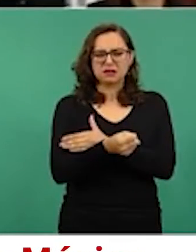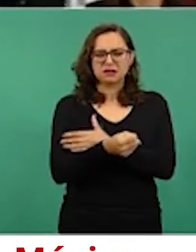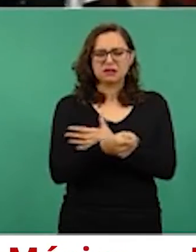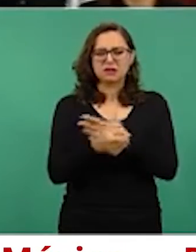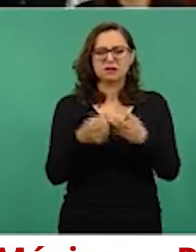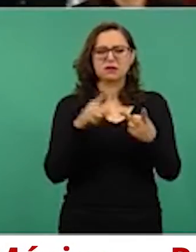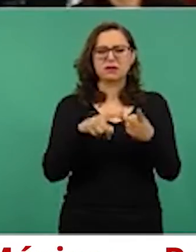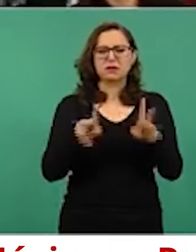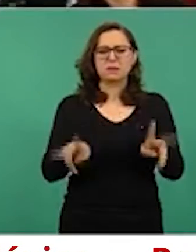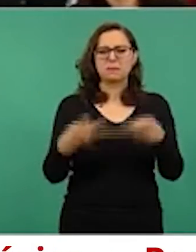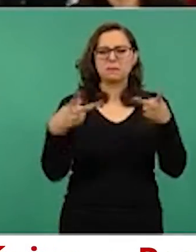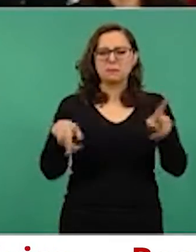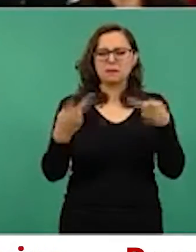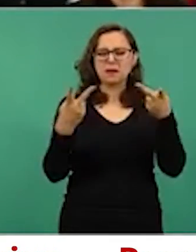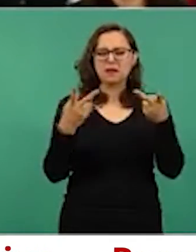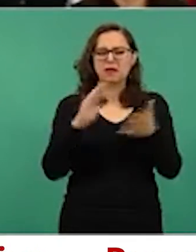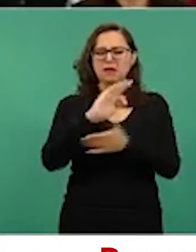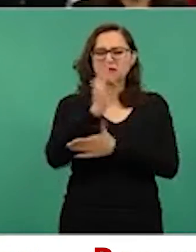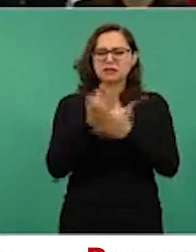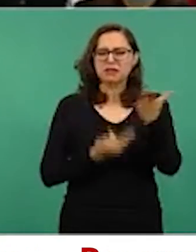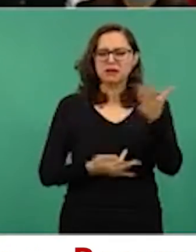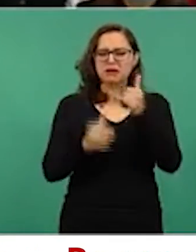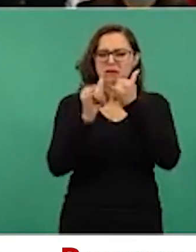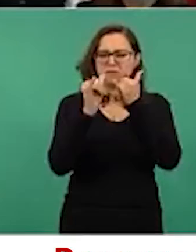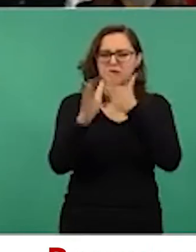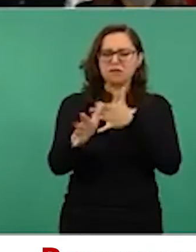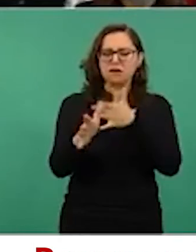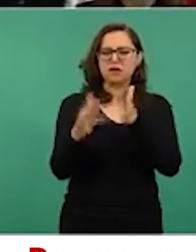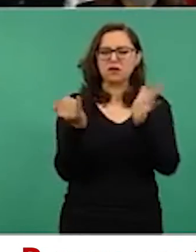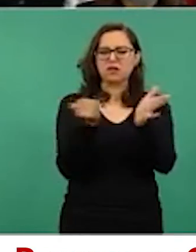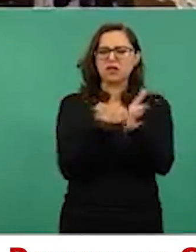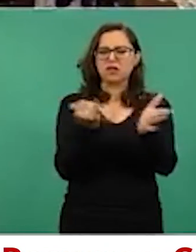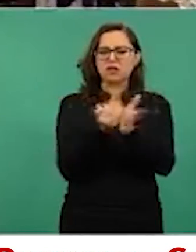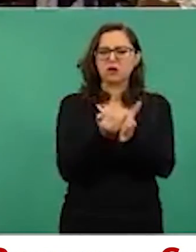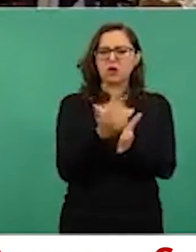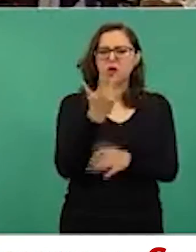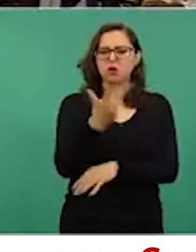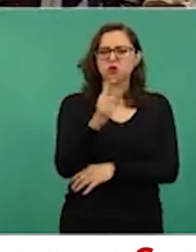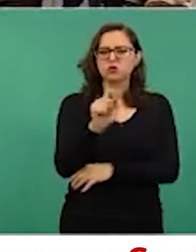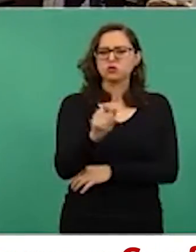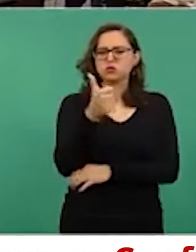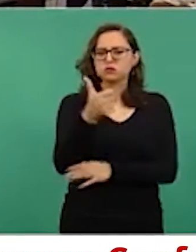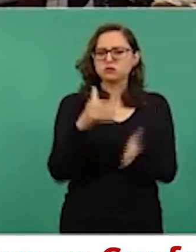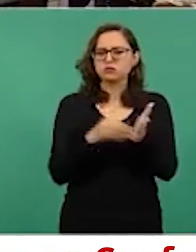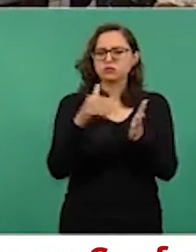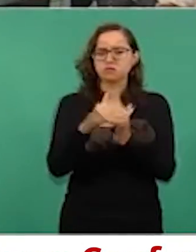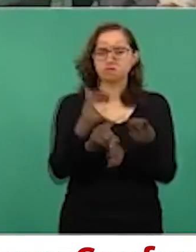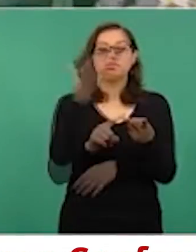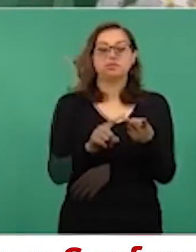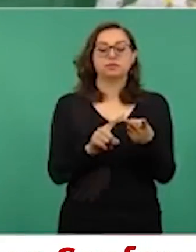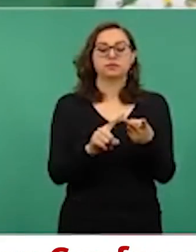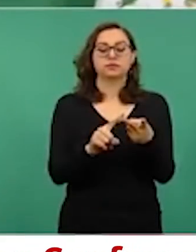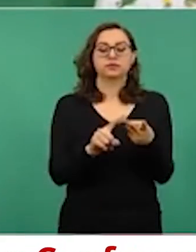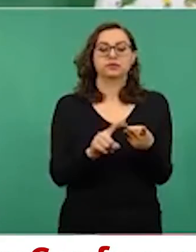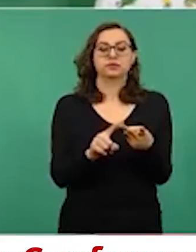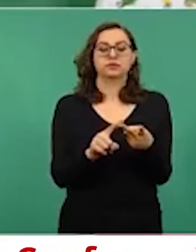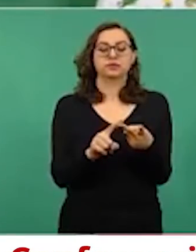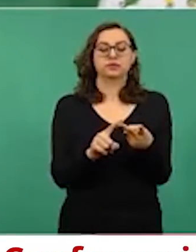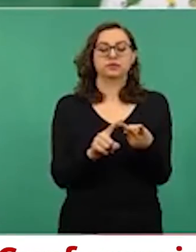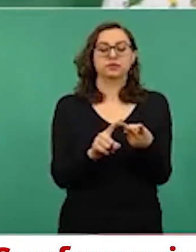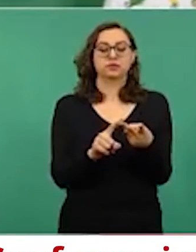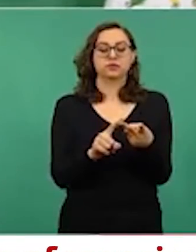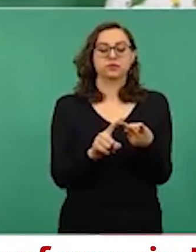de facturas y defraudición fiscal por más de 8.6 millones de pesos. Hace falta